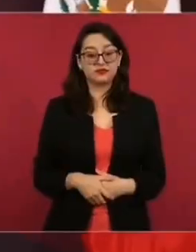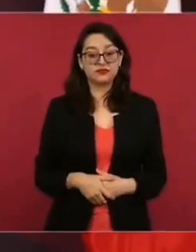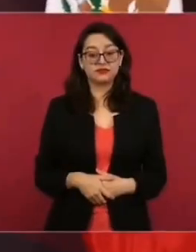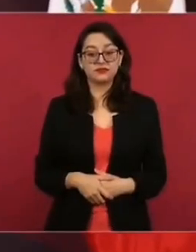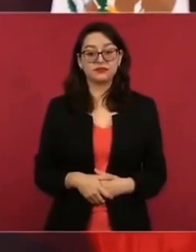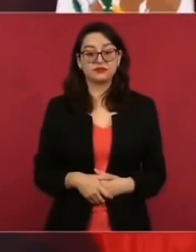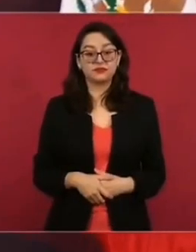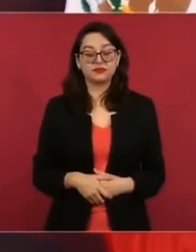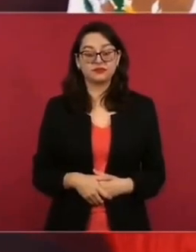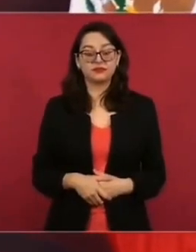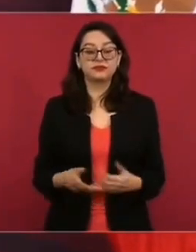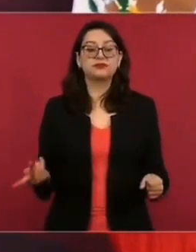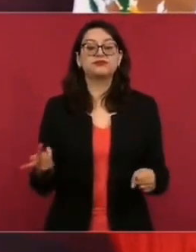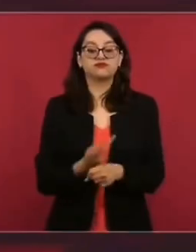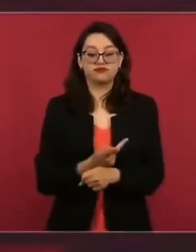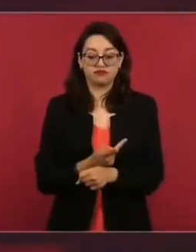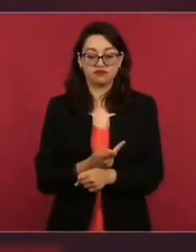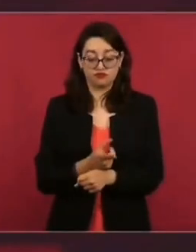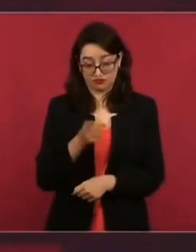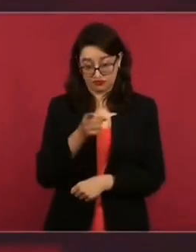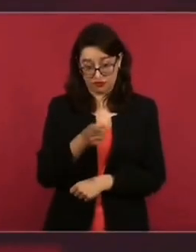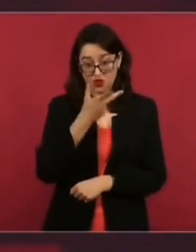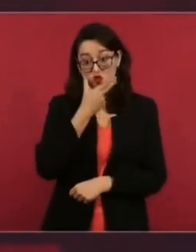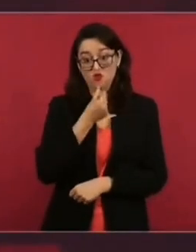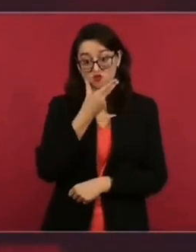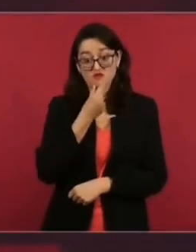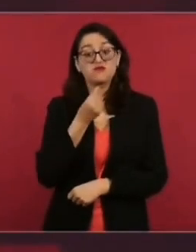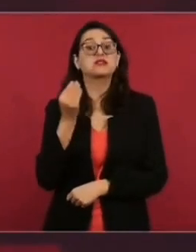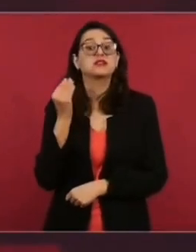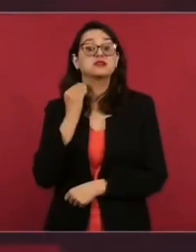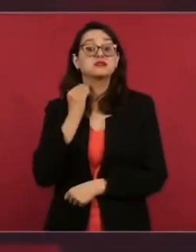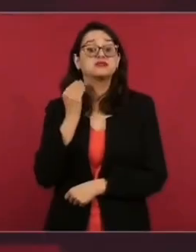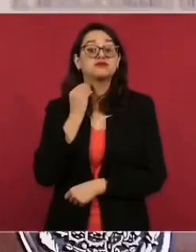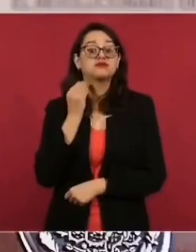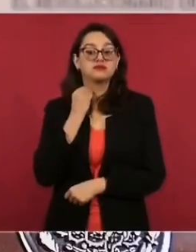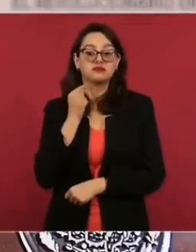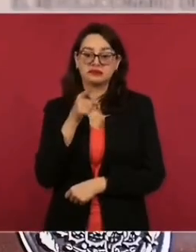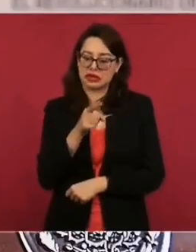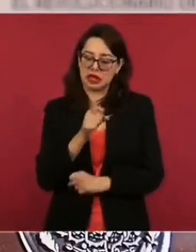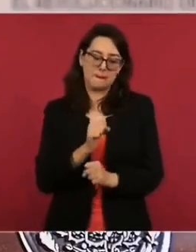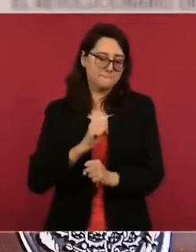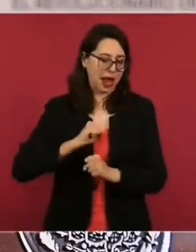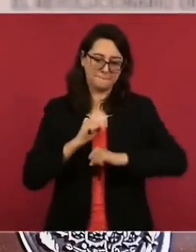El abogado Collado era muy influyente,